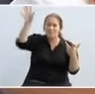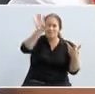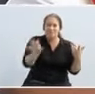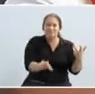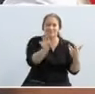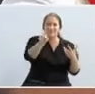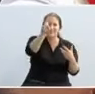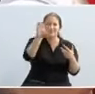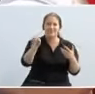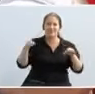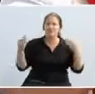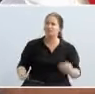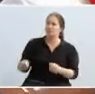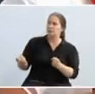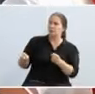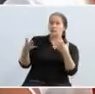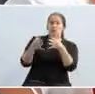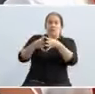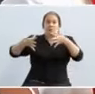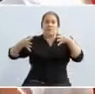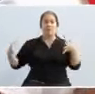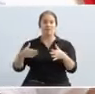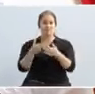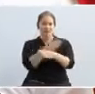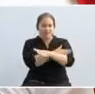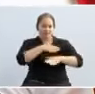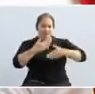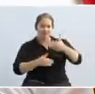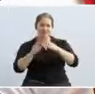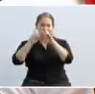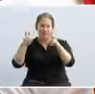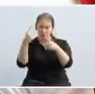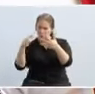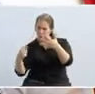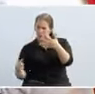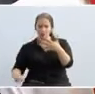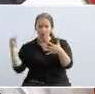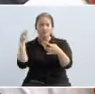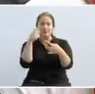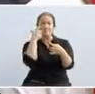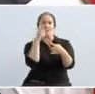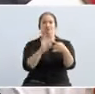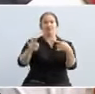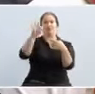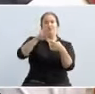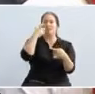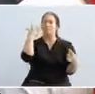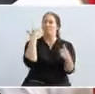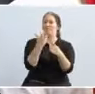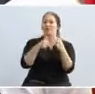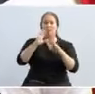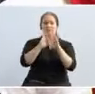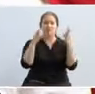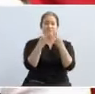porcentaje bastante mayor al desarrollado de los demás temas evaluados. No hay duda, señores, que